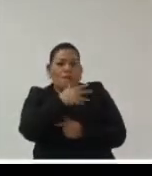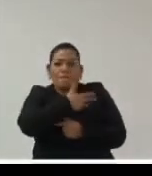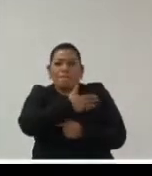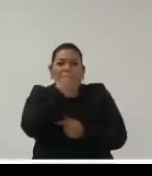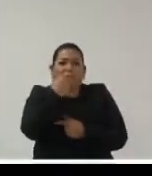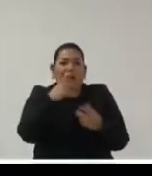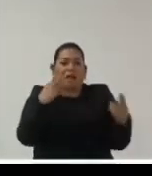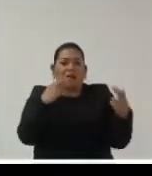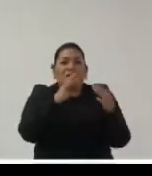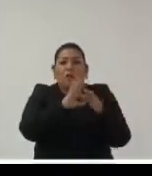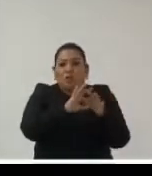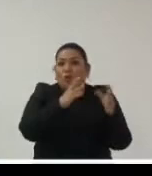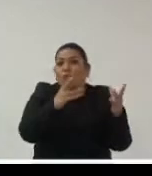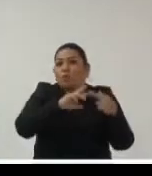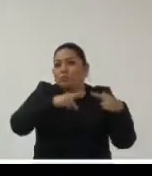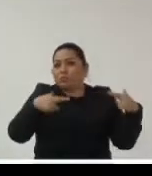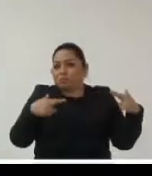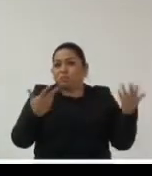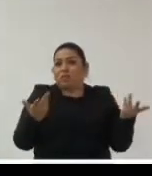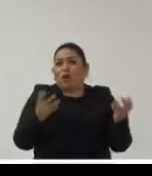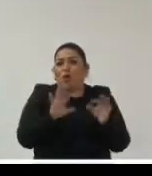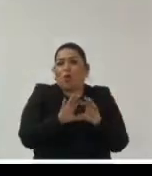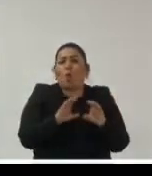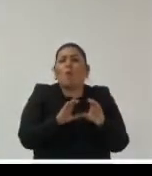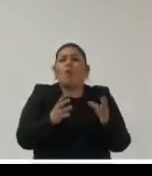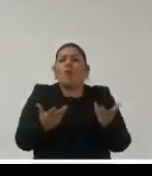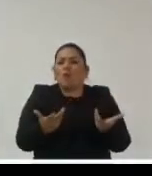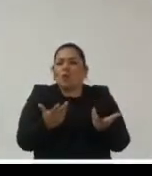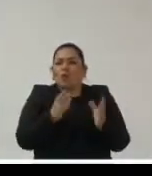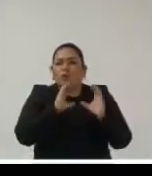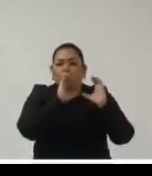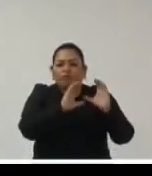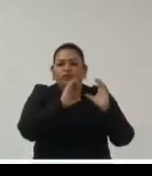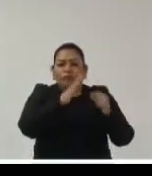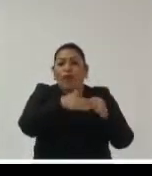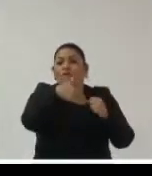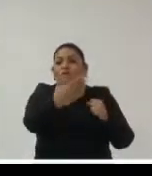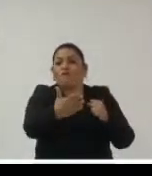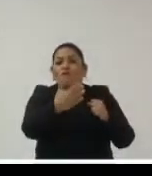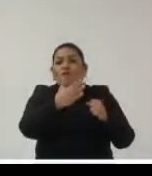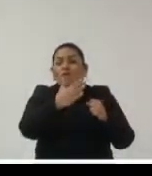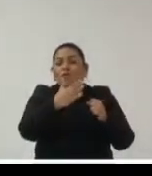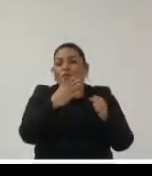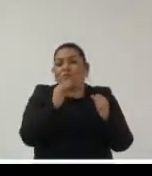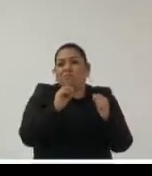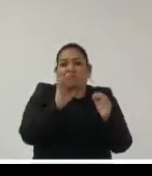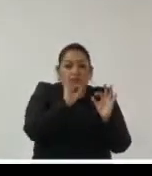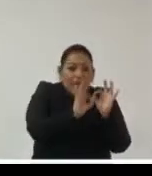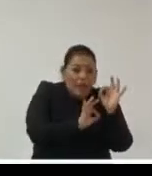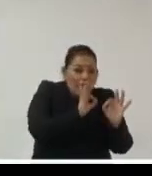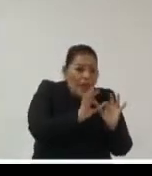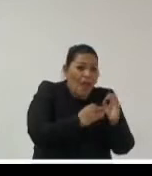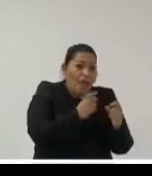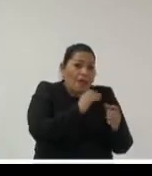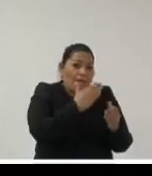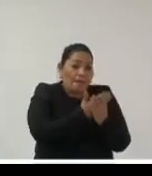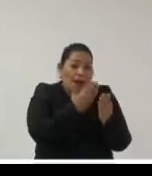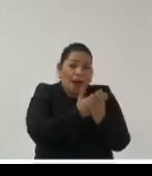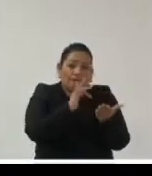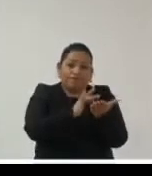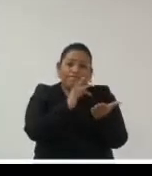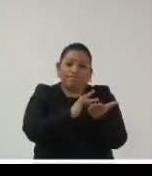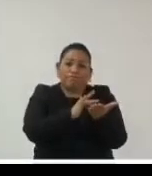interrelacionados se mantenga cuando están por fuera del control de ese archivo digital